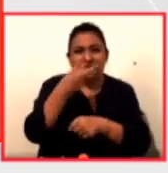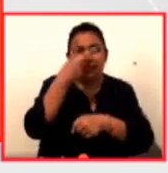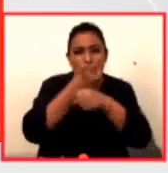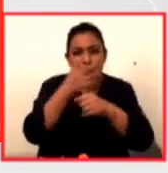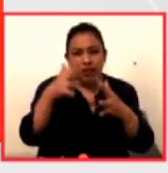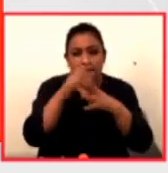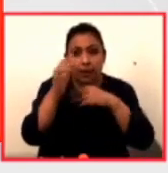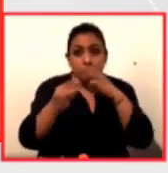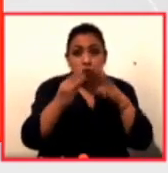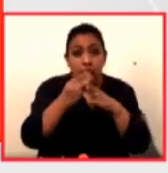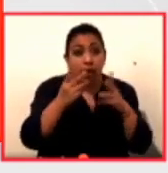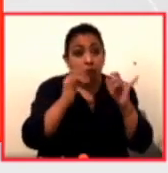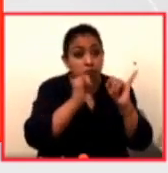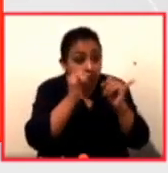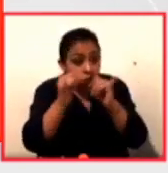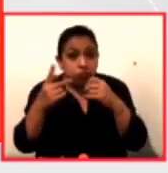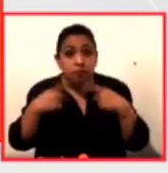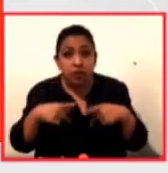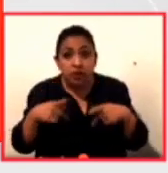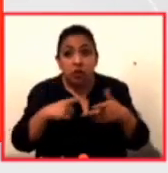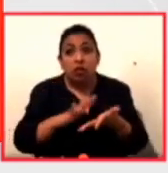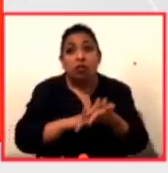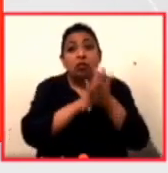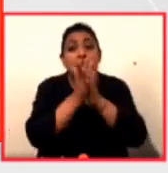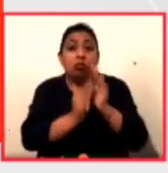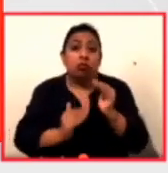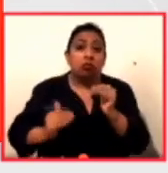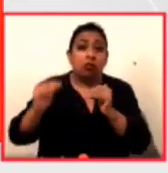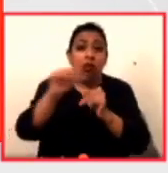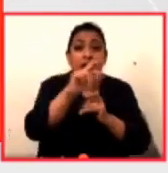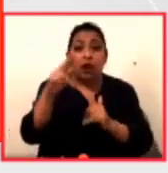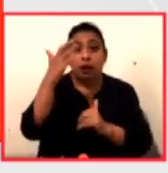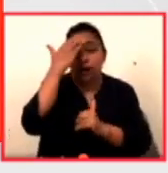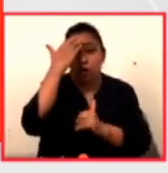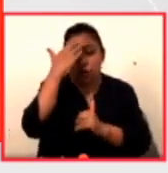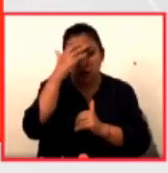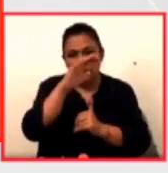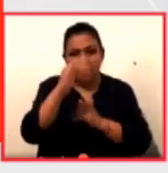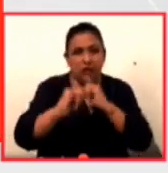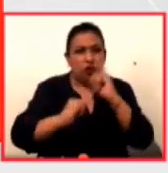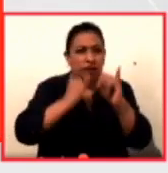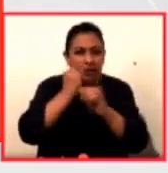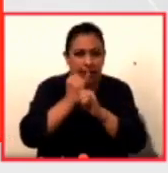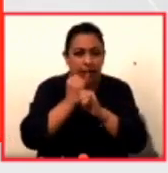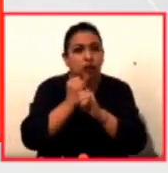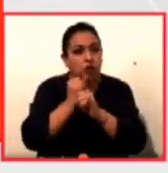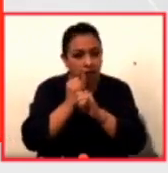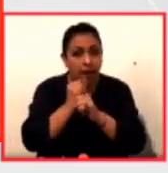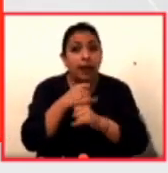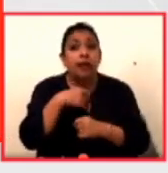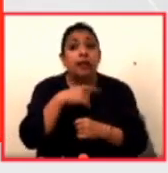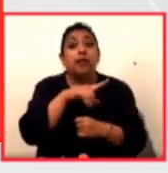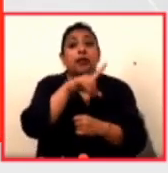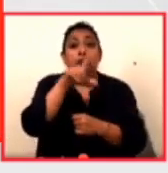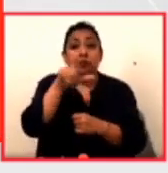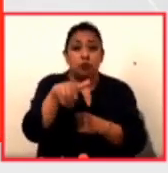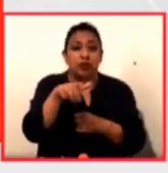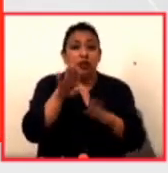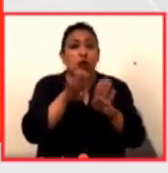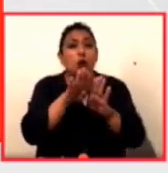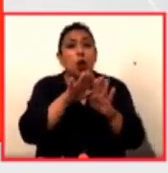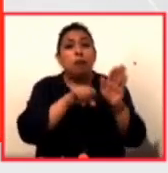los sujetos pasamos a un plano superior de reconocimiento en el ámbito internacional después del holocausto judío